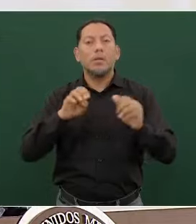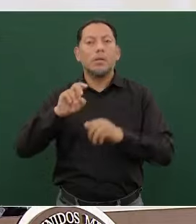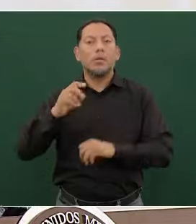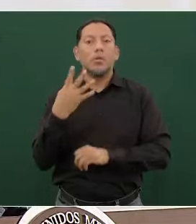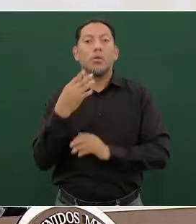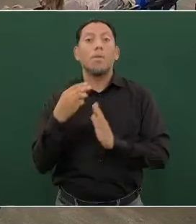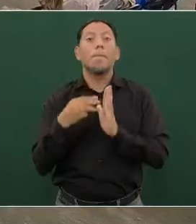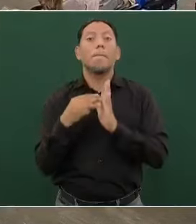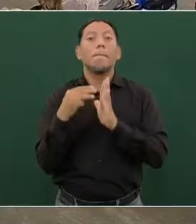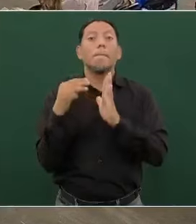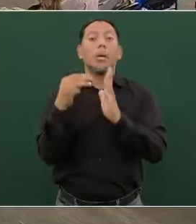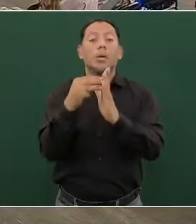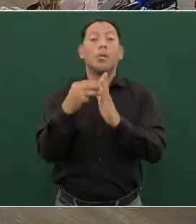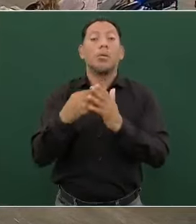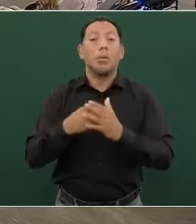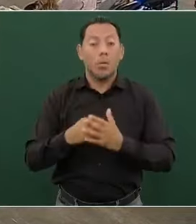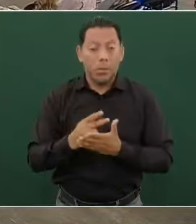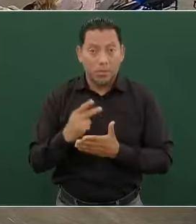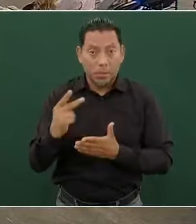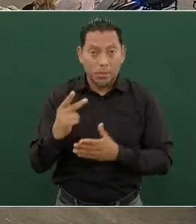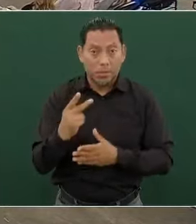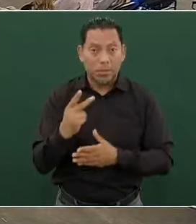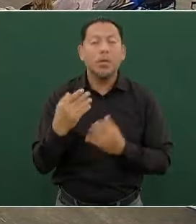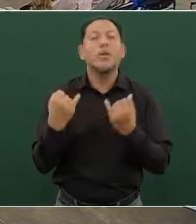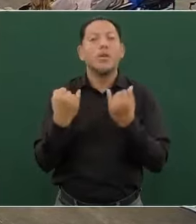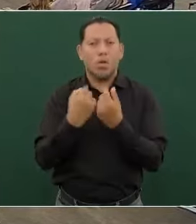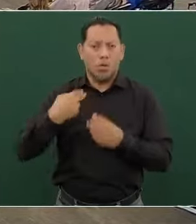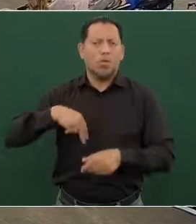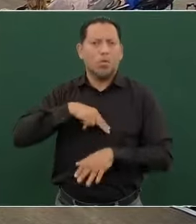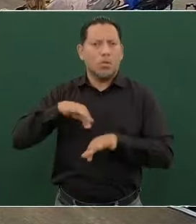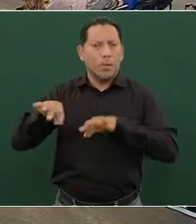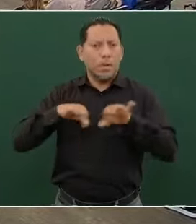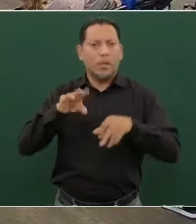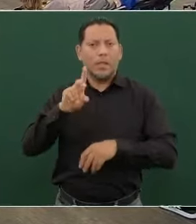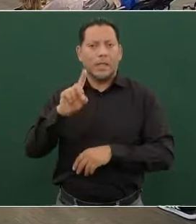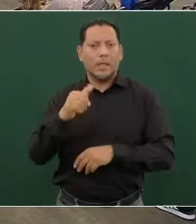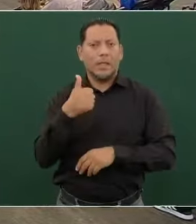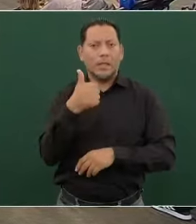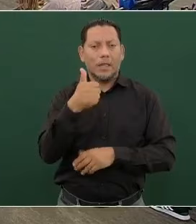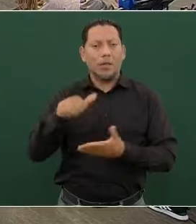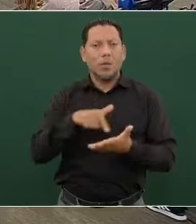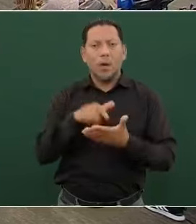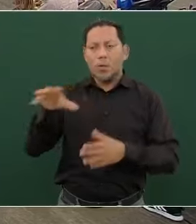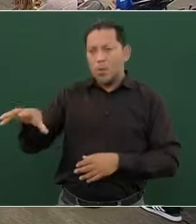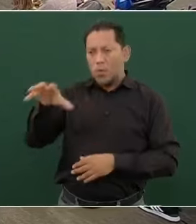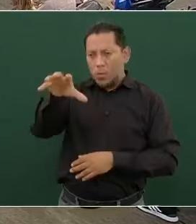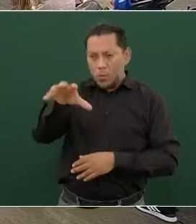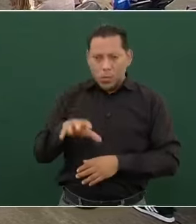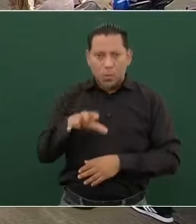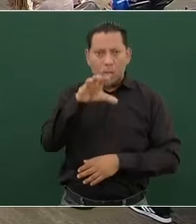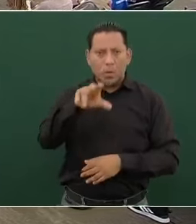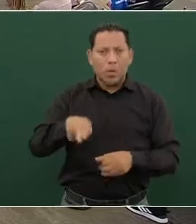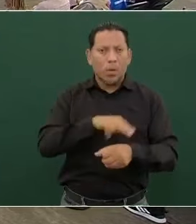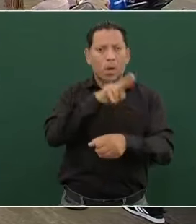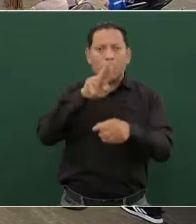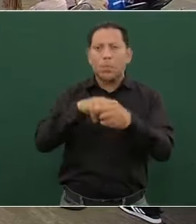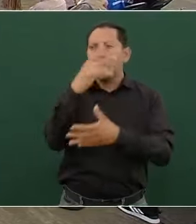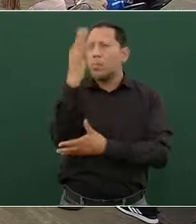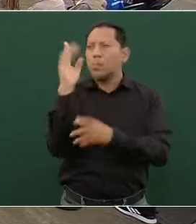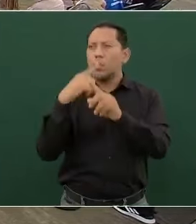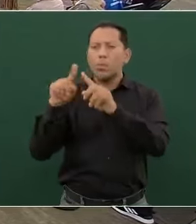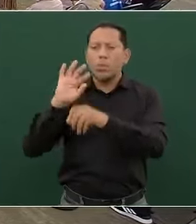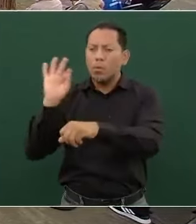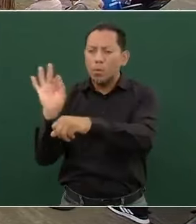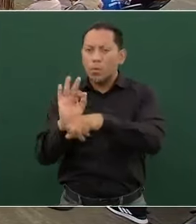millones de pesos. Asimismo, venimos trabajando en 36 centros turísticos de naturaleza que benefician a